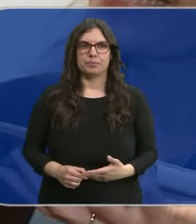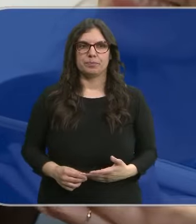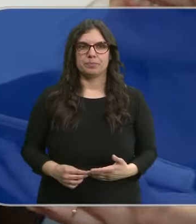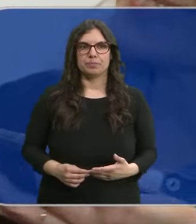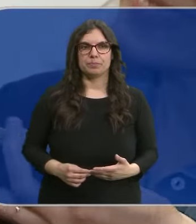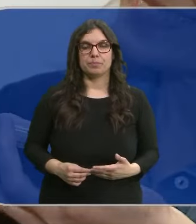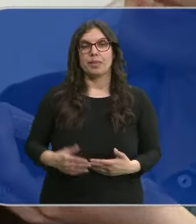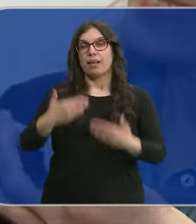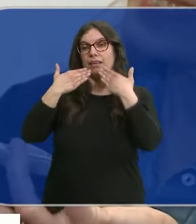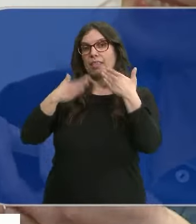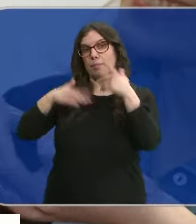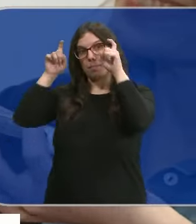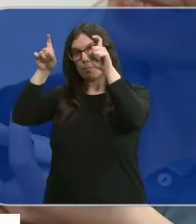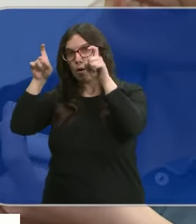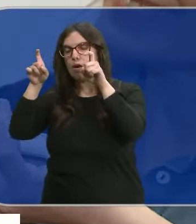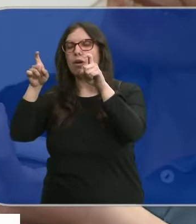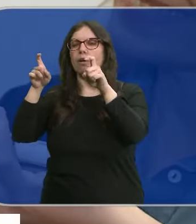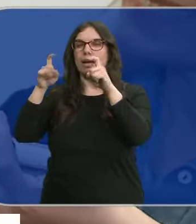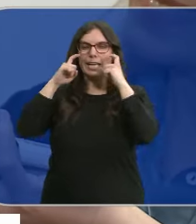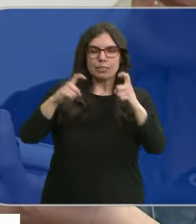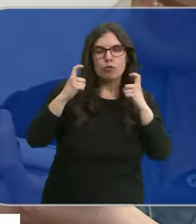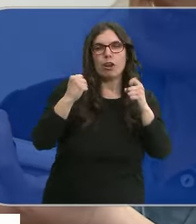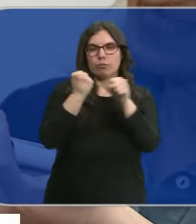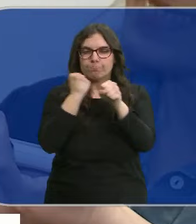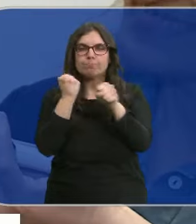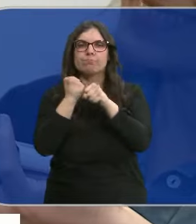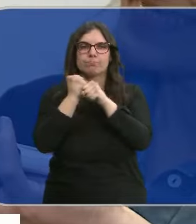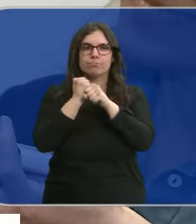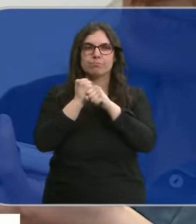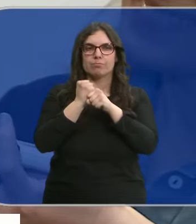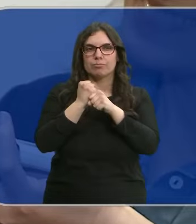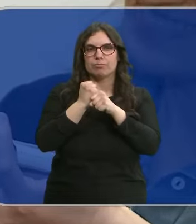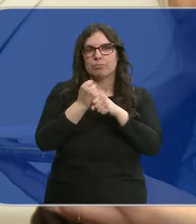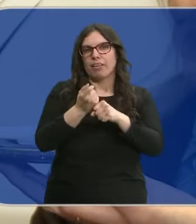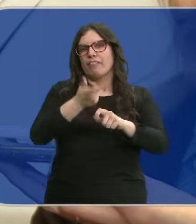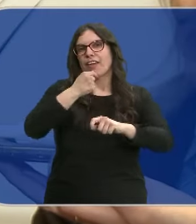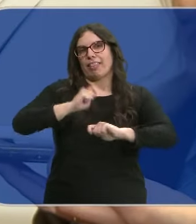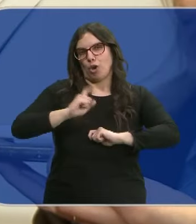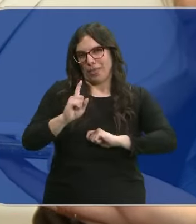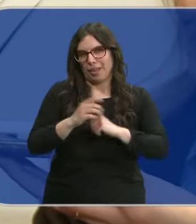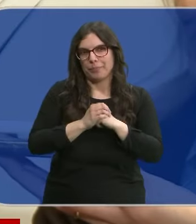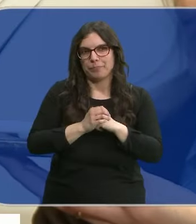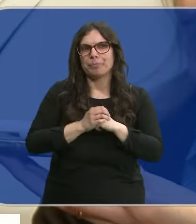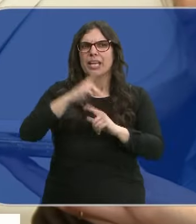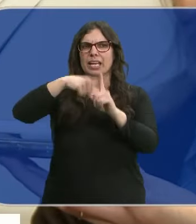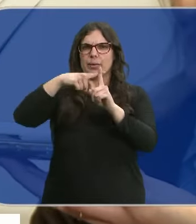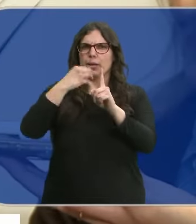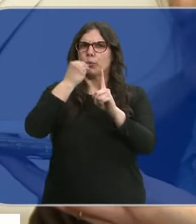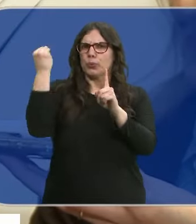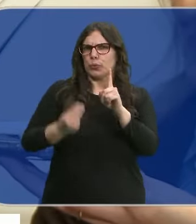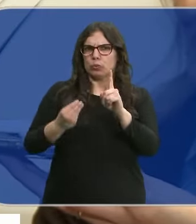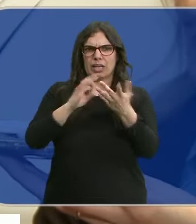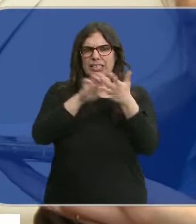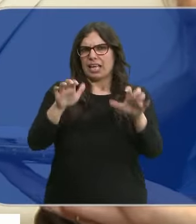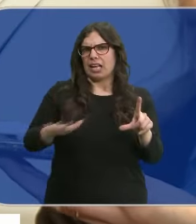Con ayuda de mi profesor y mucho esfuerzo y constancia. Las cosas no vienen solas. Castilla y León tiene muy buen nivel en casi,